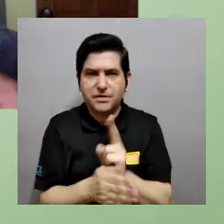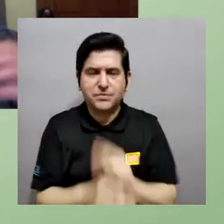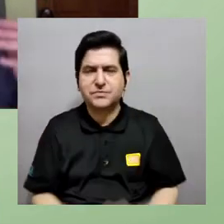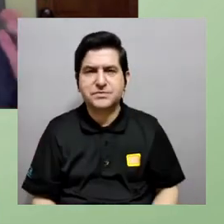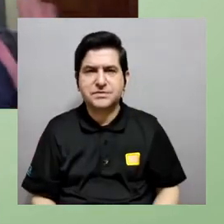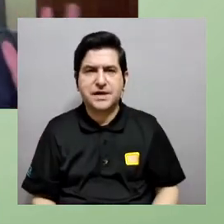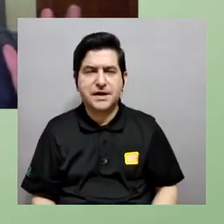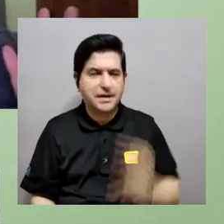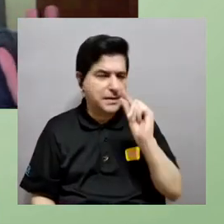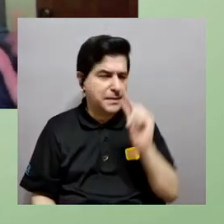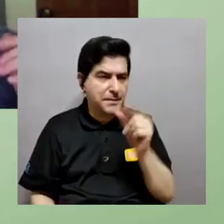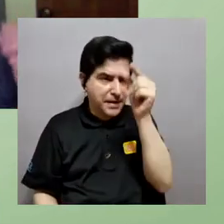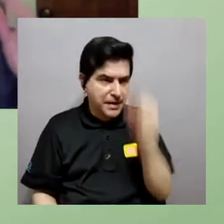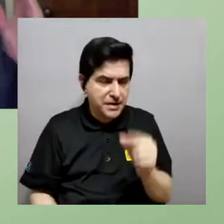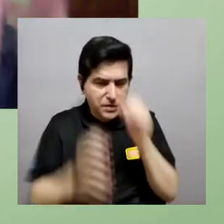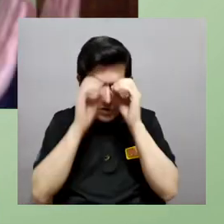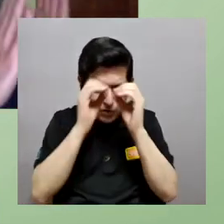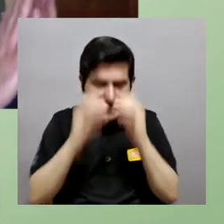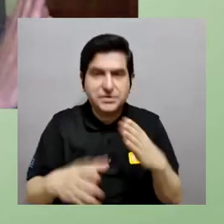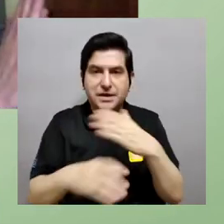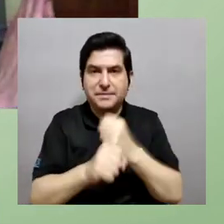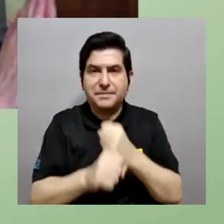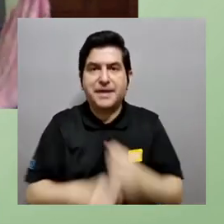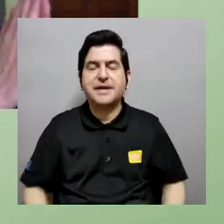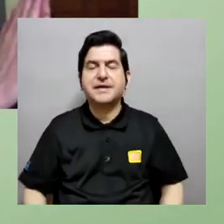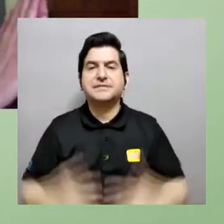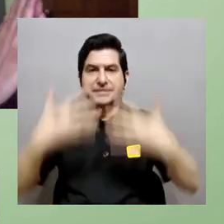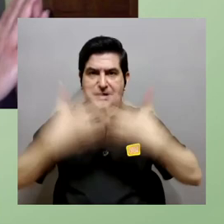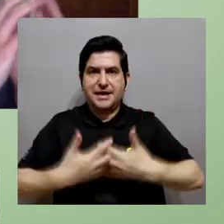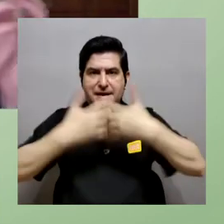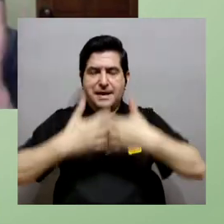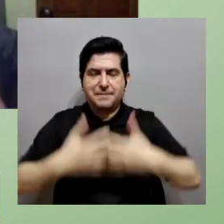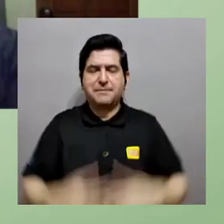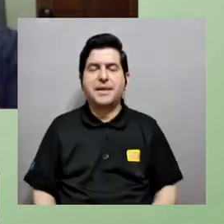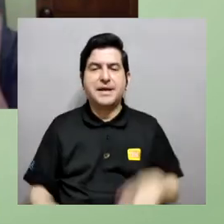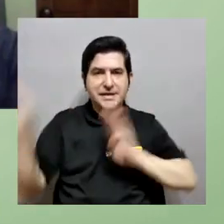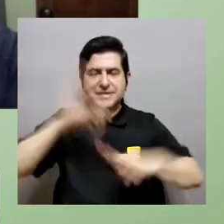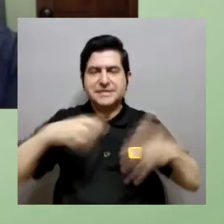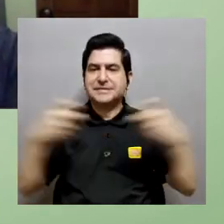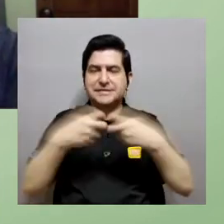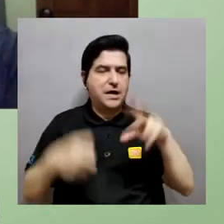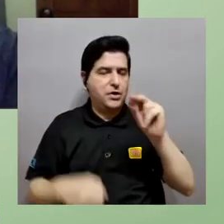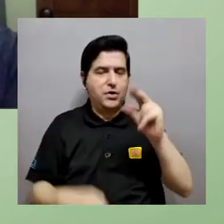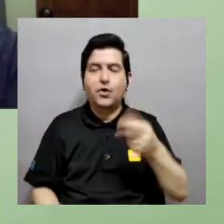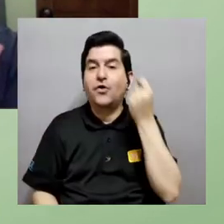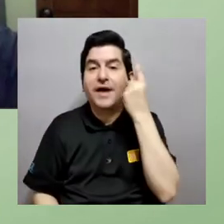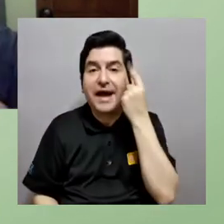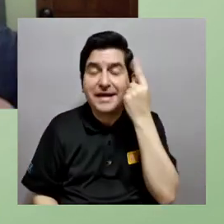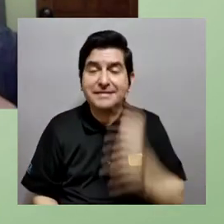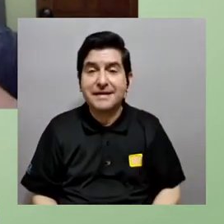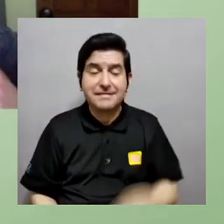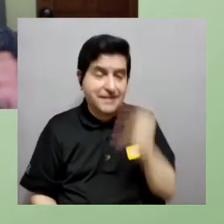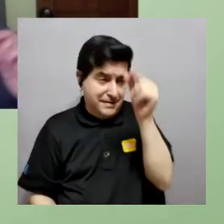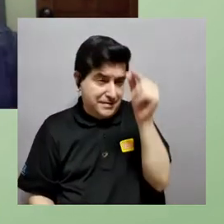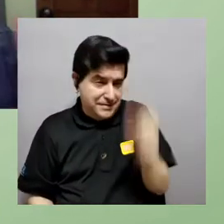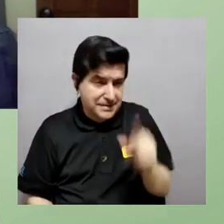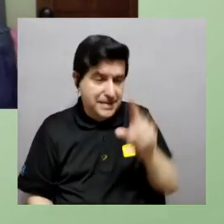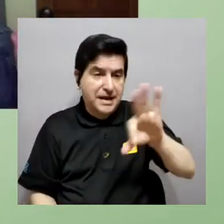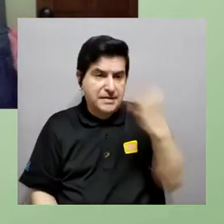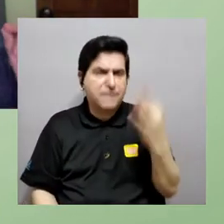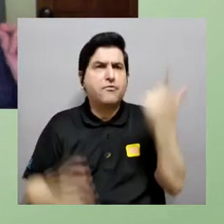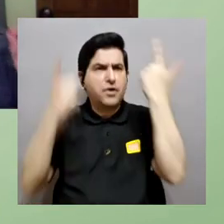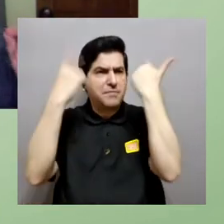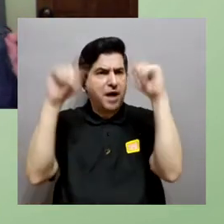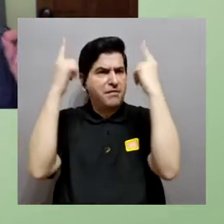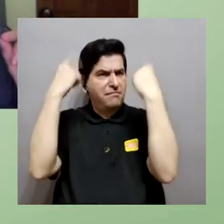con esa pregunta no es mucho utilizar los microorganismos para hacer digamos plantas bioeléctricas sino